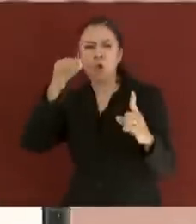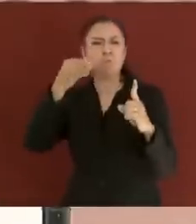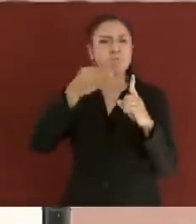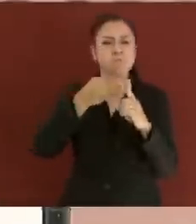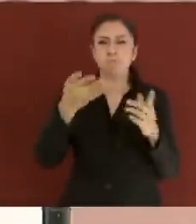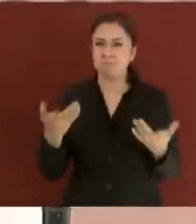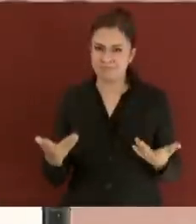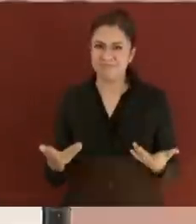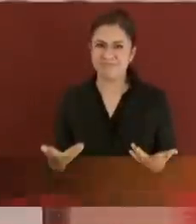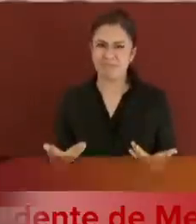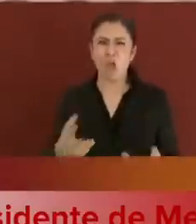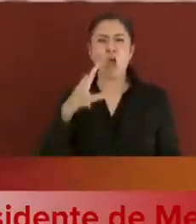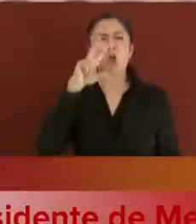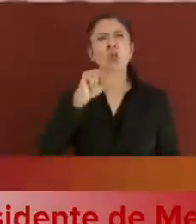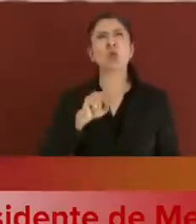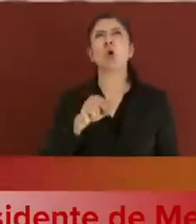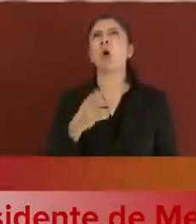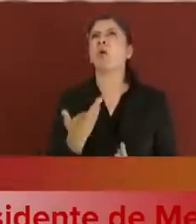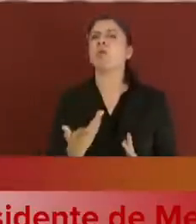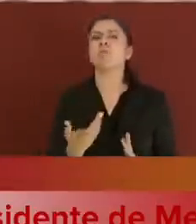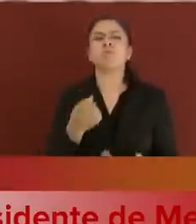el camino.